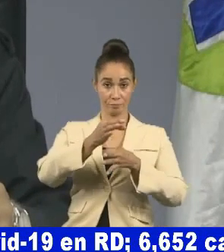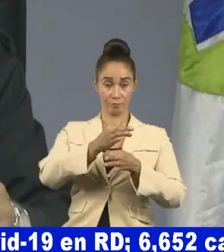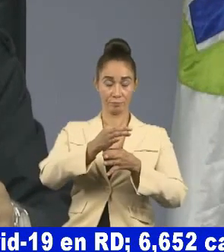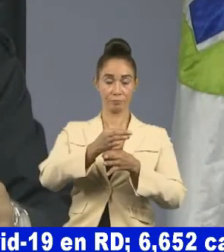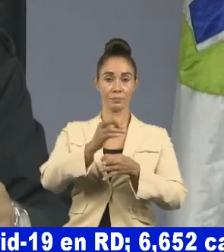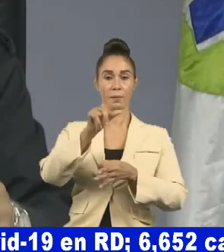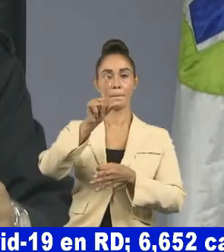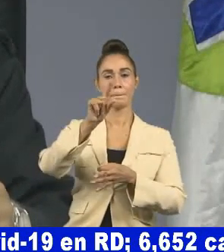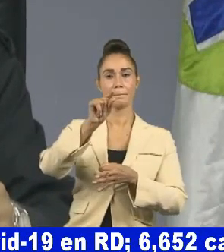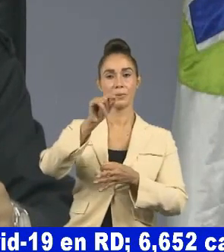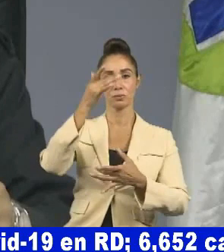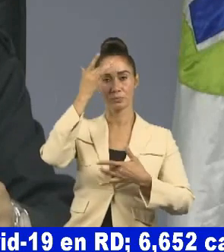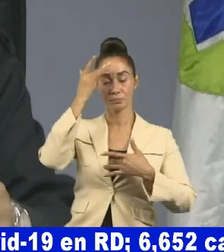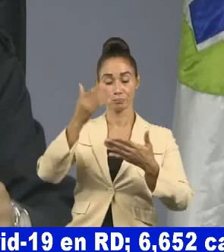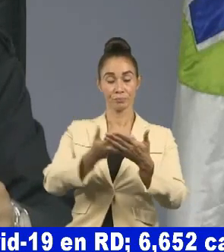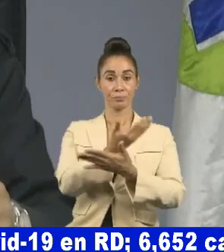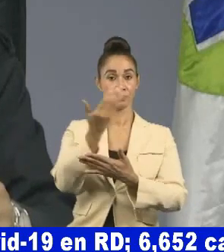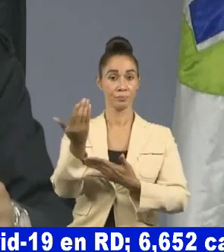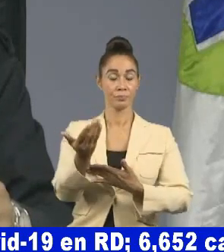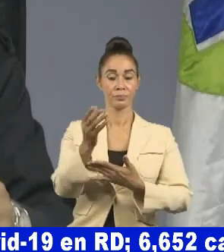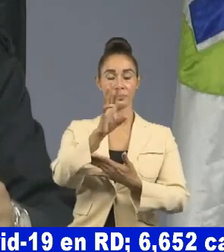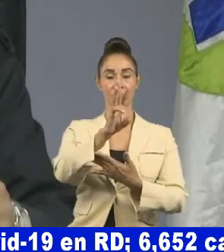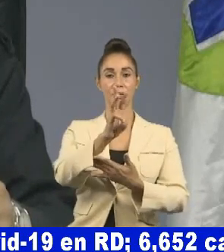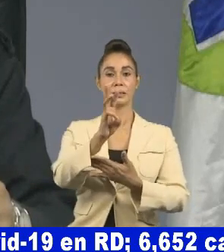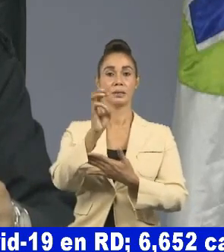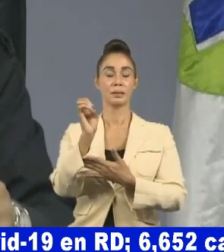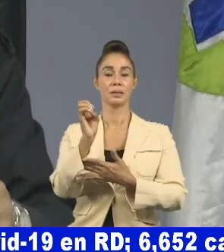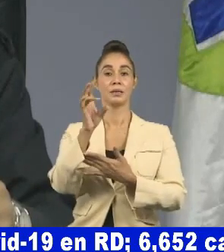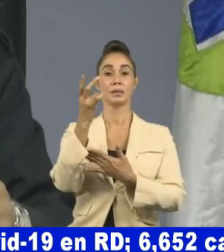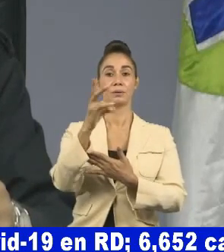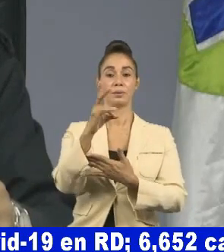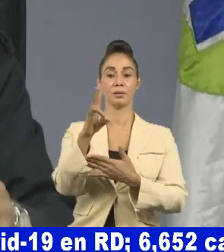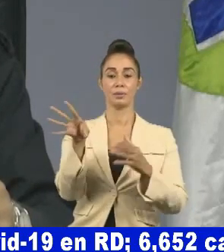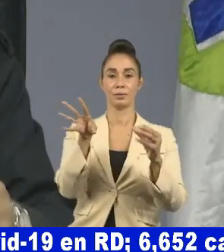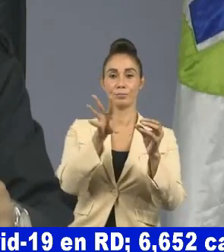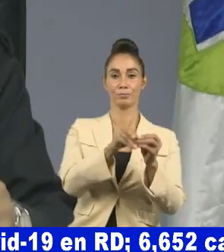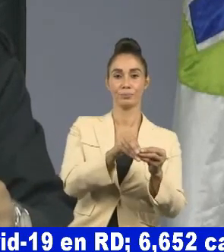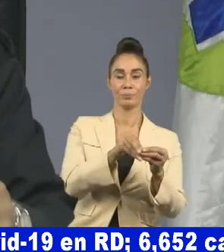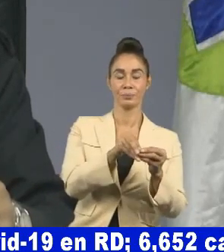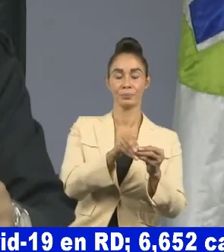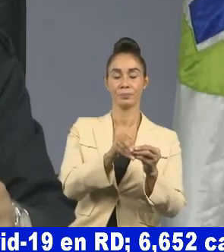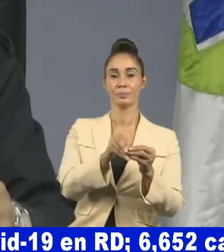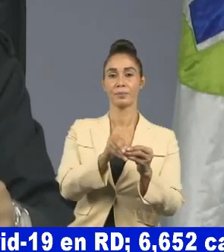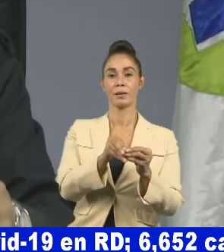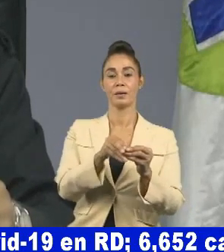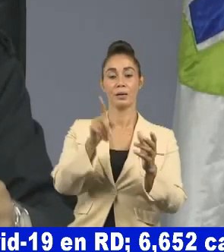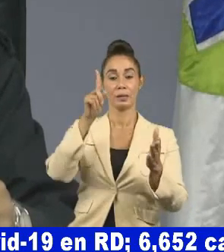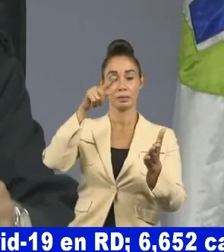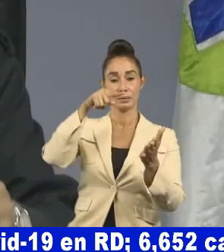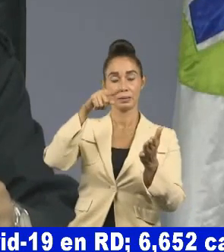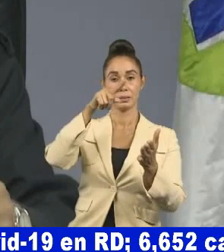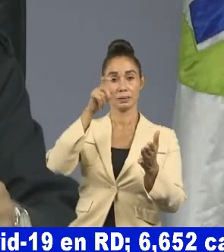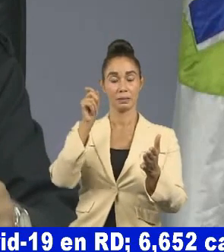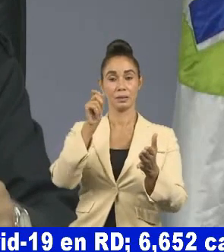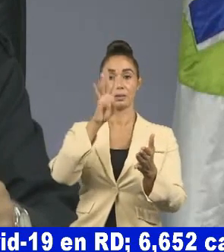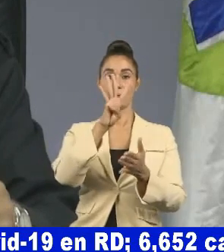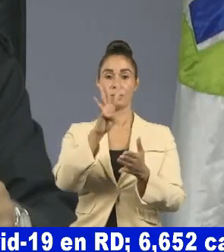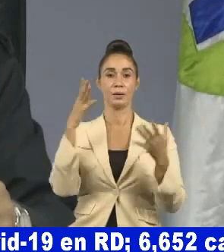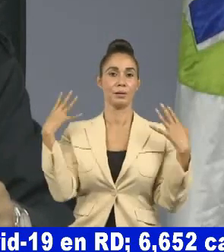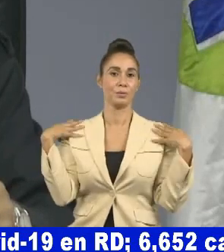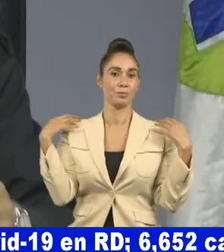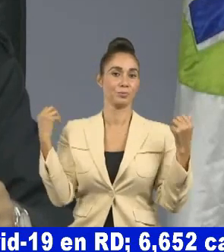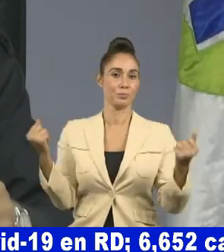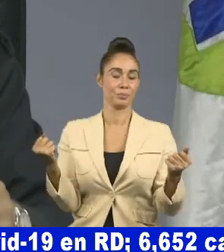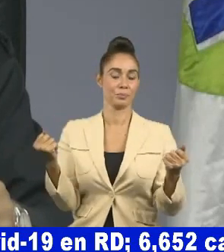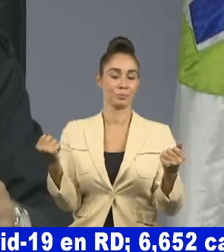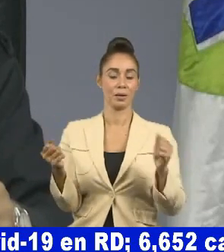20 casos nuevos 617 acumulados 104 recuperados